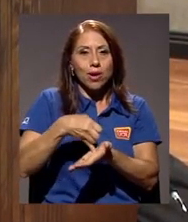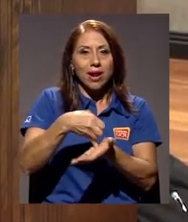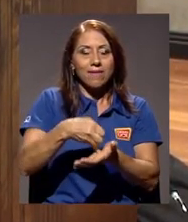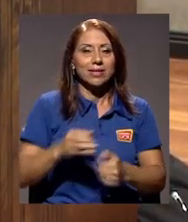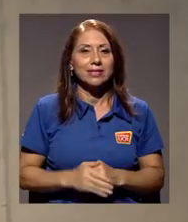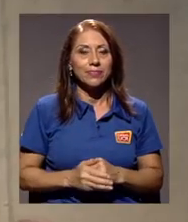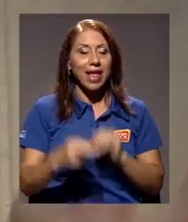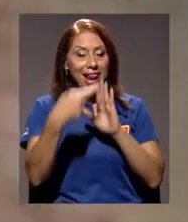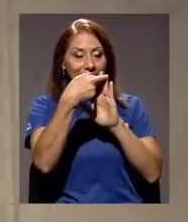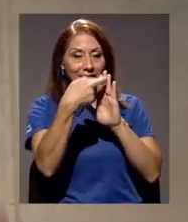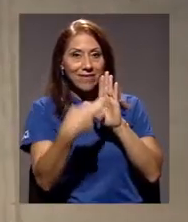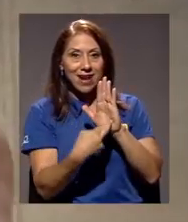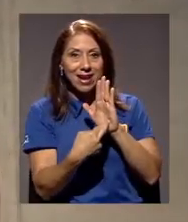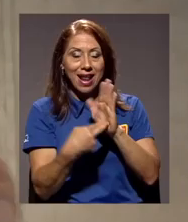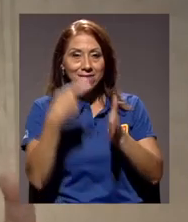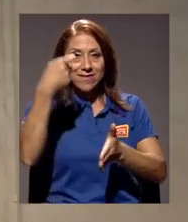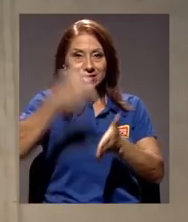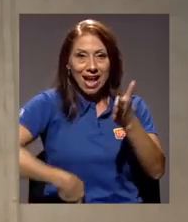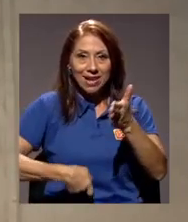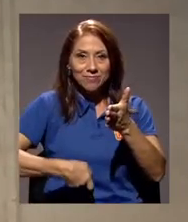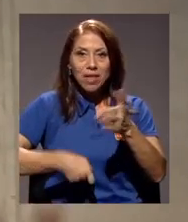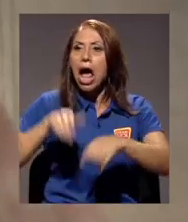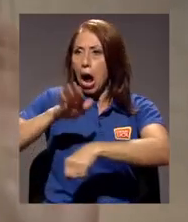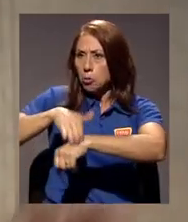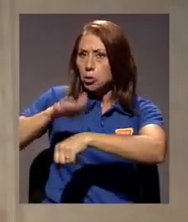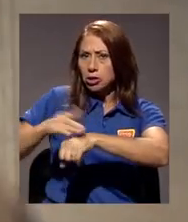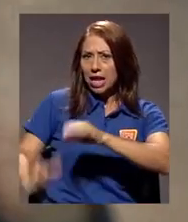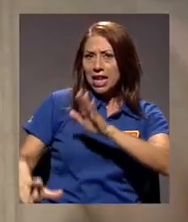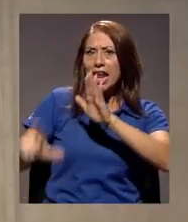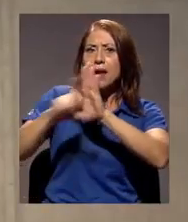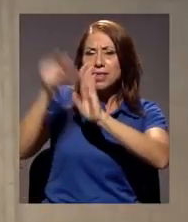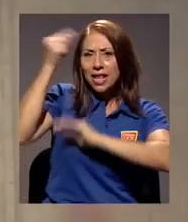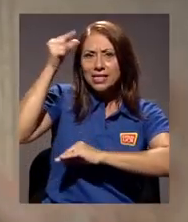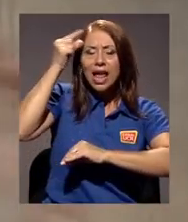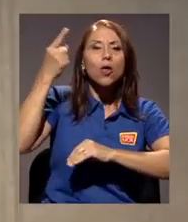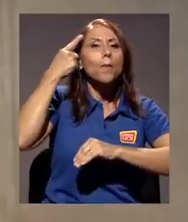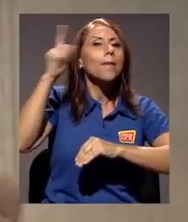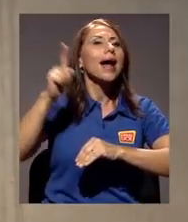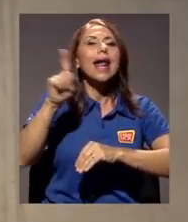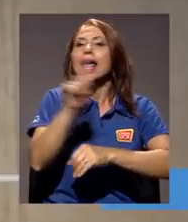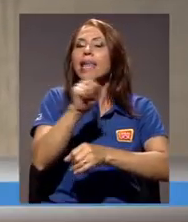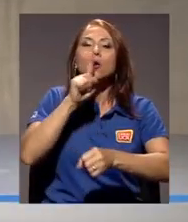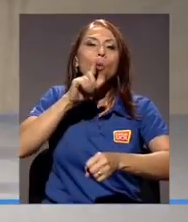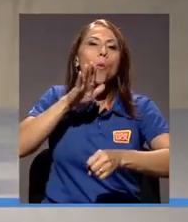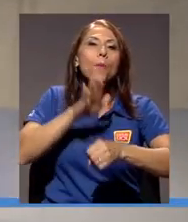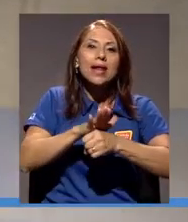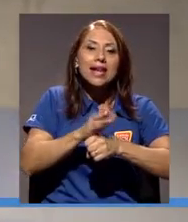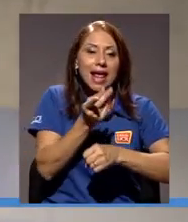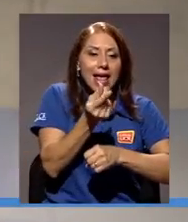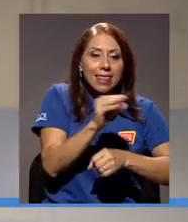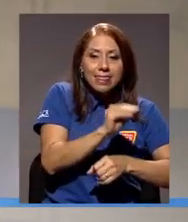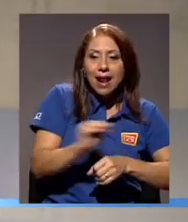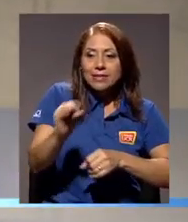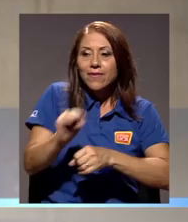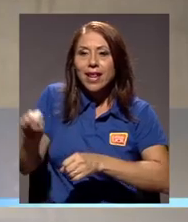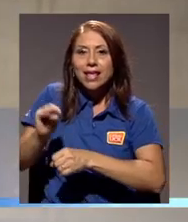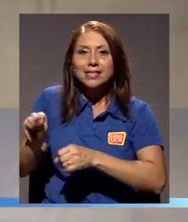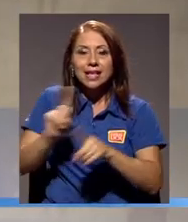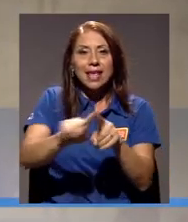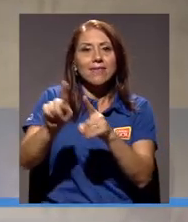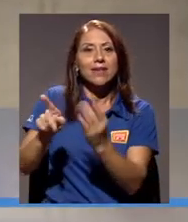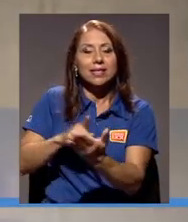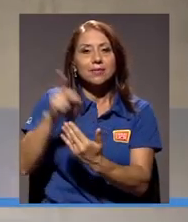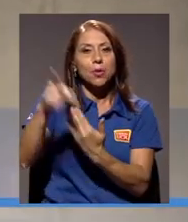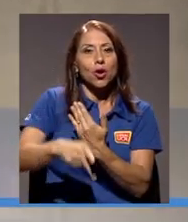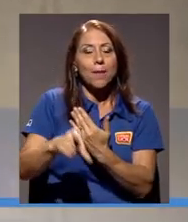La regla fiscal autoriza legalmente al Estado a incumplir las transferencias a ciertos programas o a distintos programas sociales que